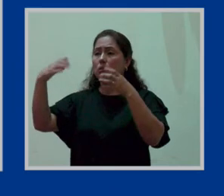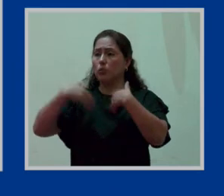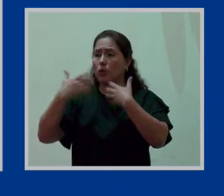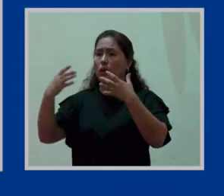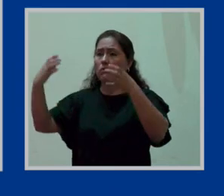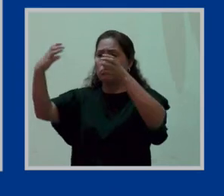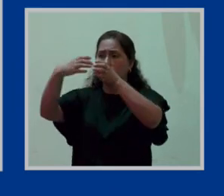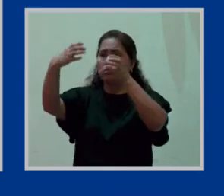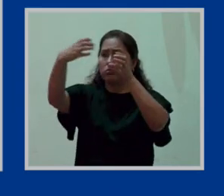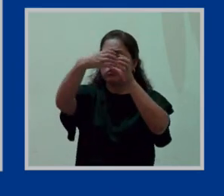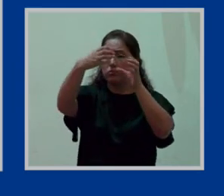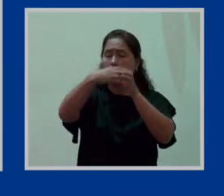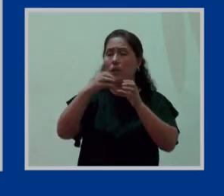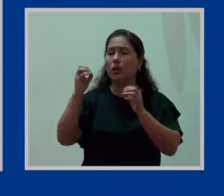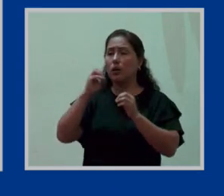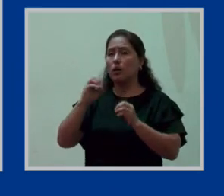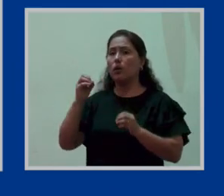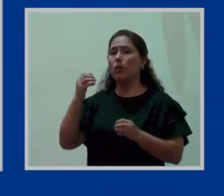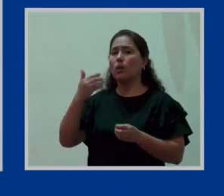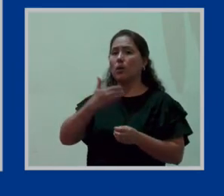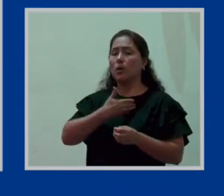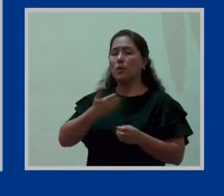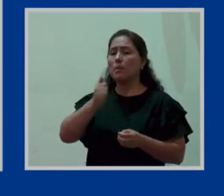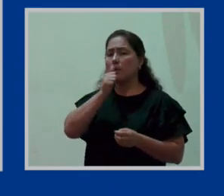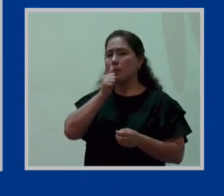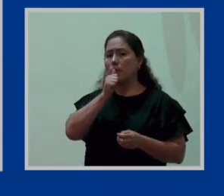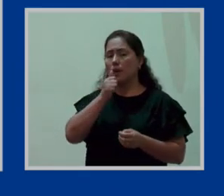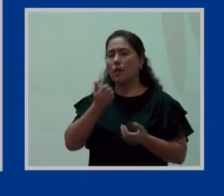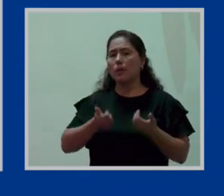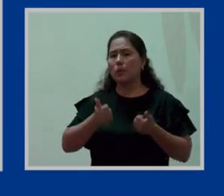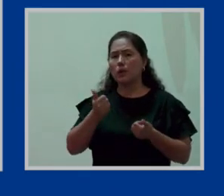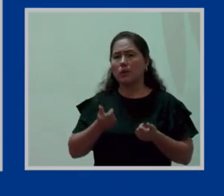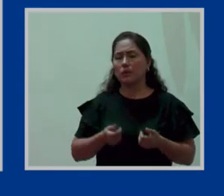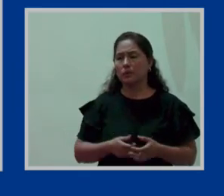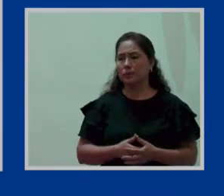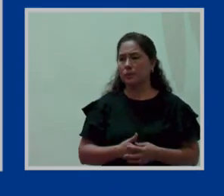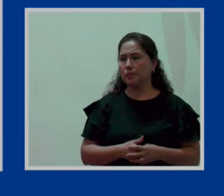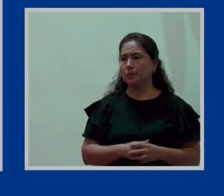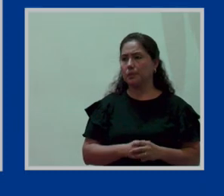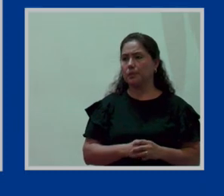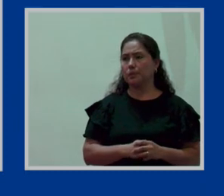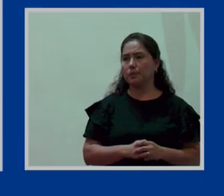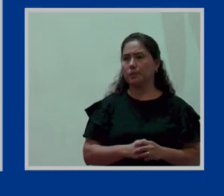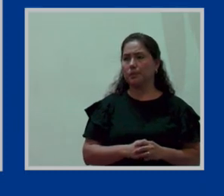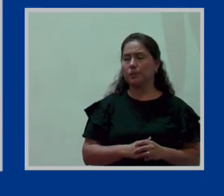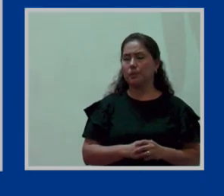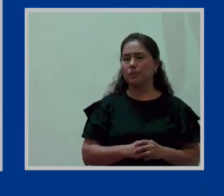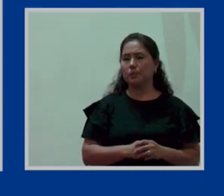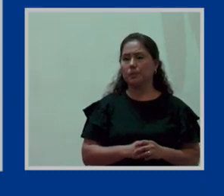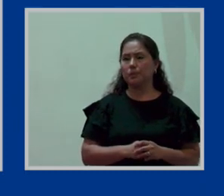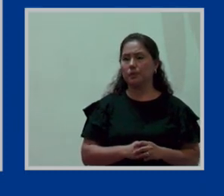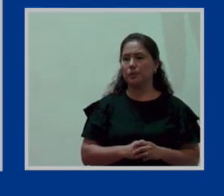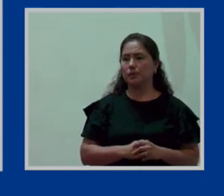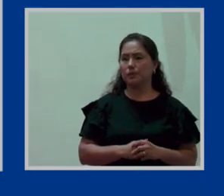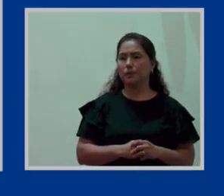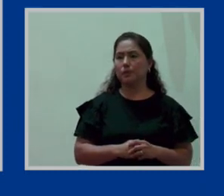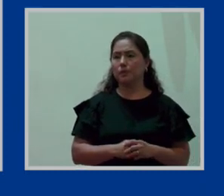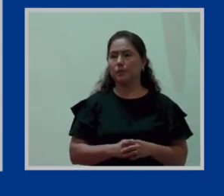sí sí caballero y muchas gracias por la pregunta porque acá estamos con el sujeto de derecho